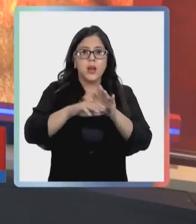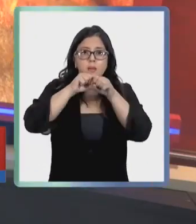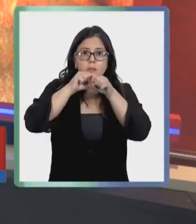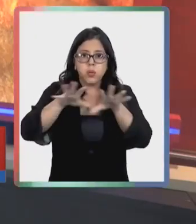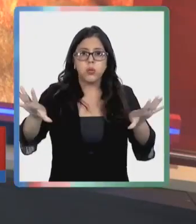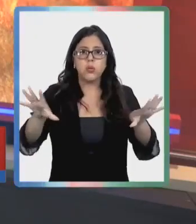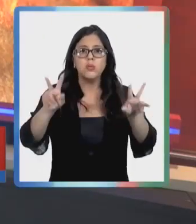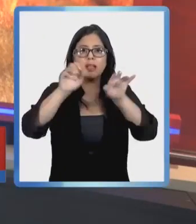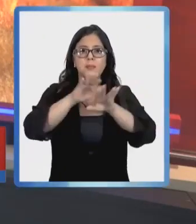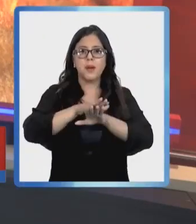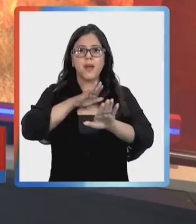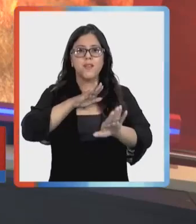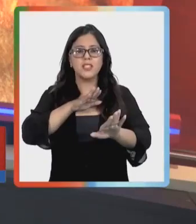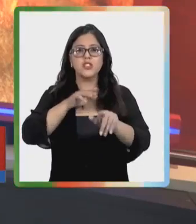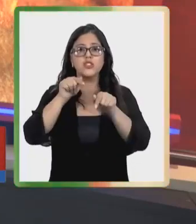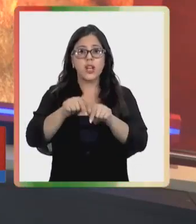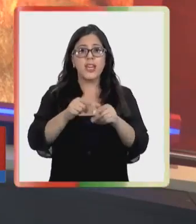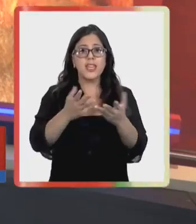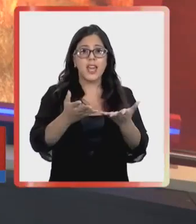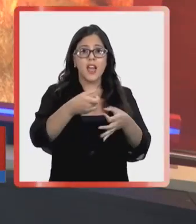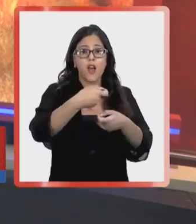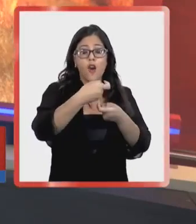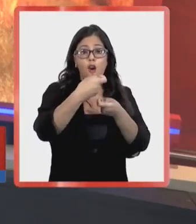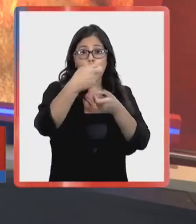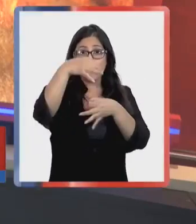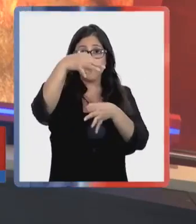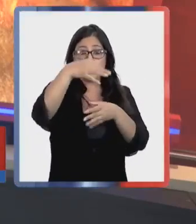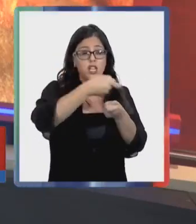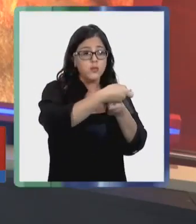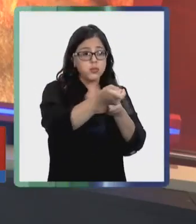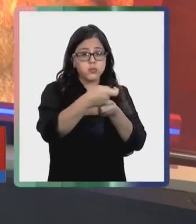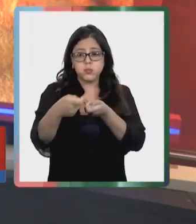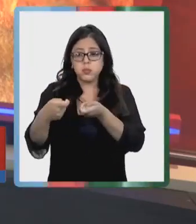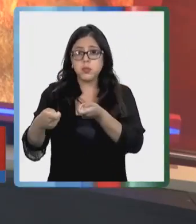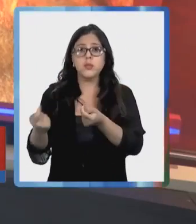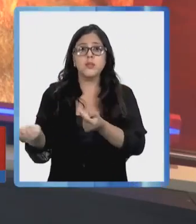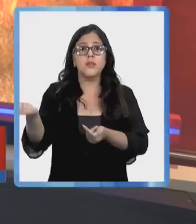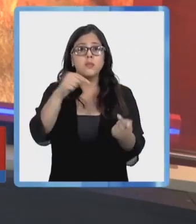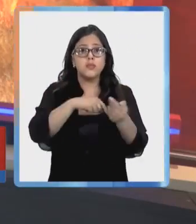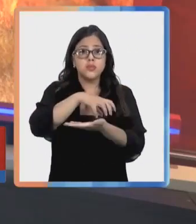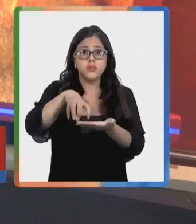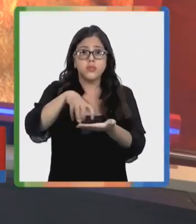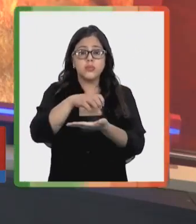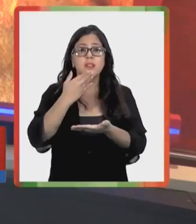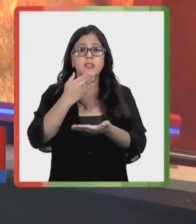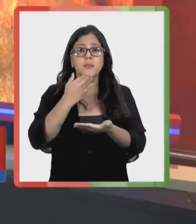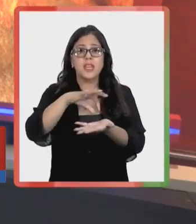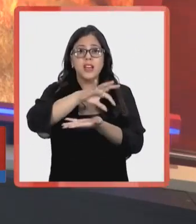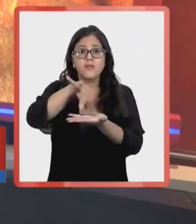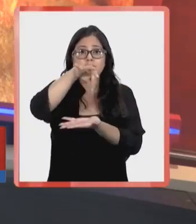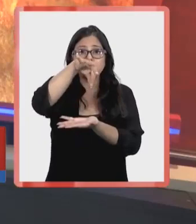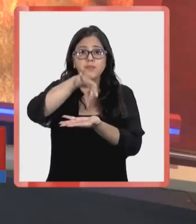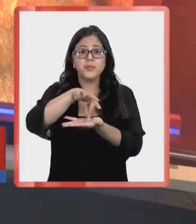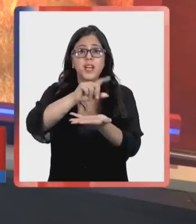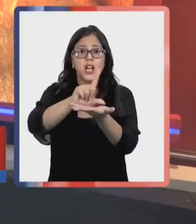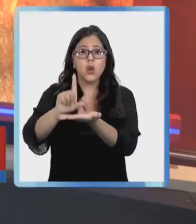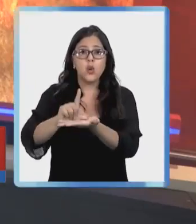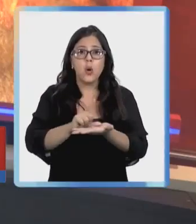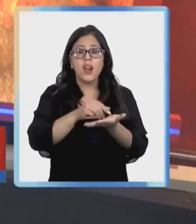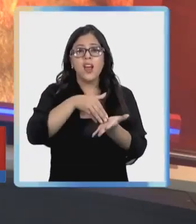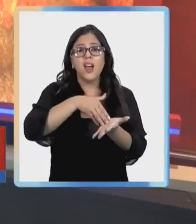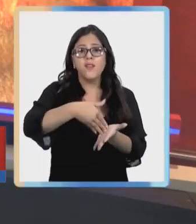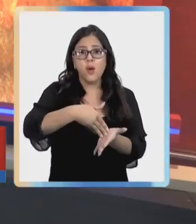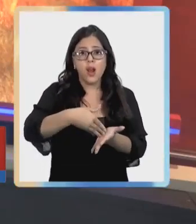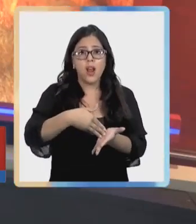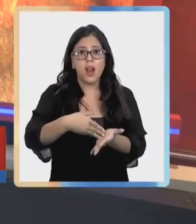difusión de medidas preventivas. Están entregando folletos a los conductores que ingresan a la comuna y haciendo georreferenciación de los sectores